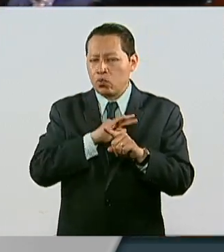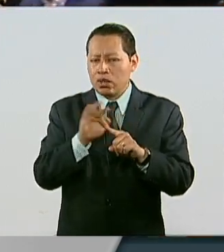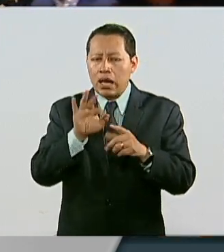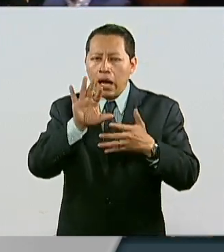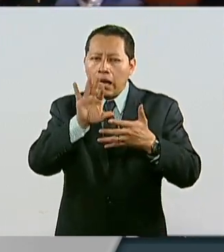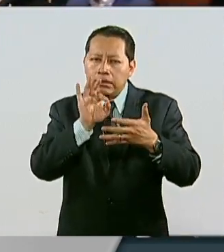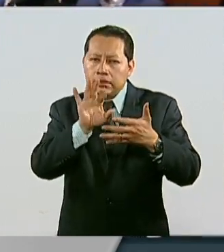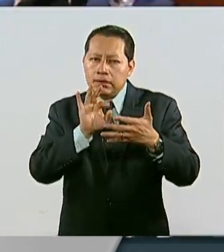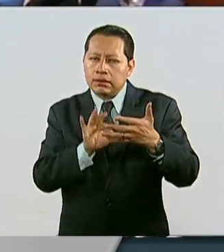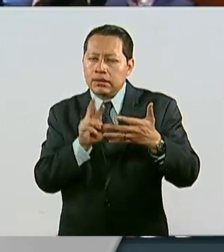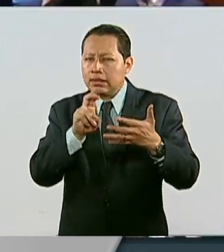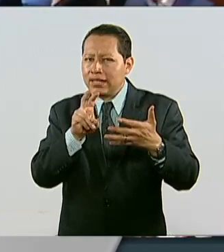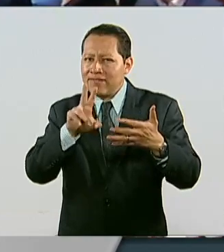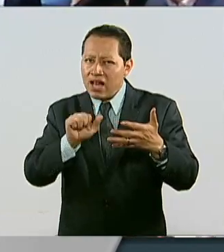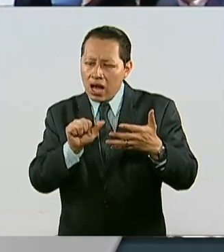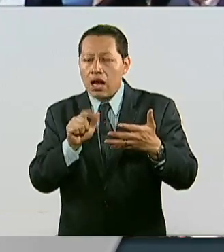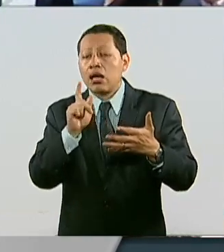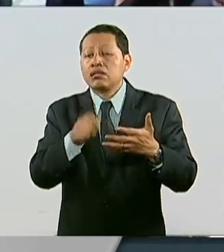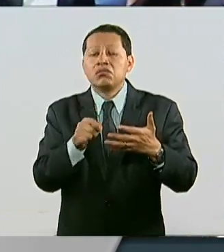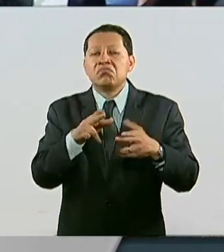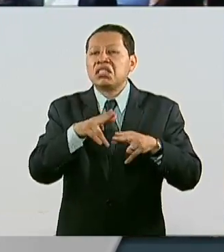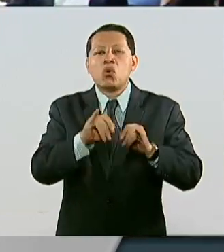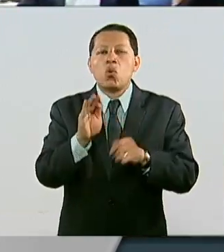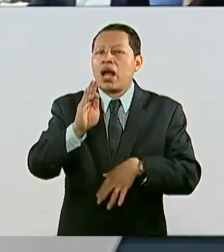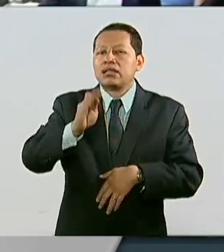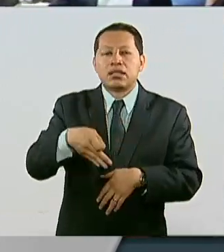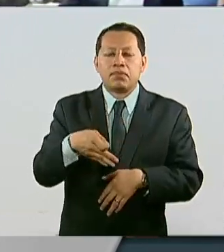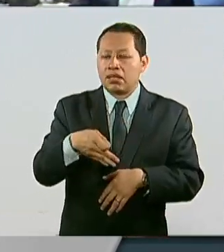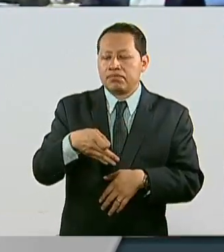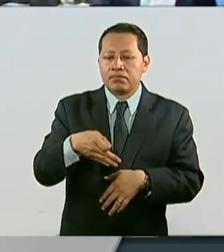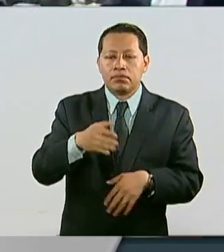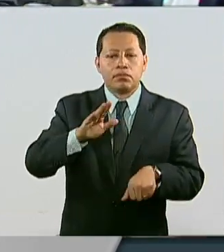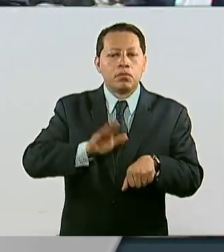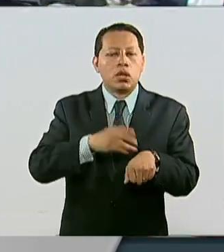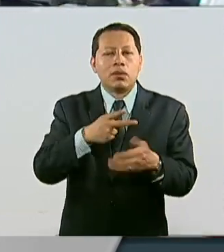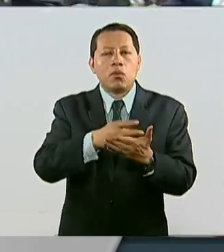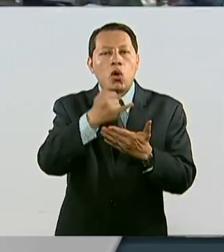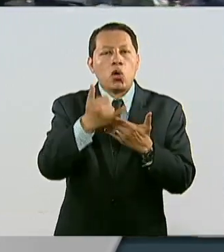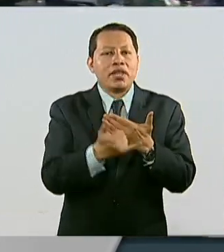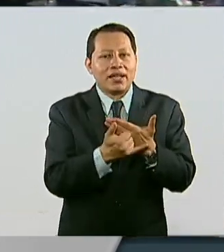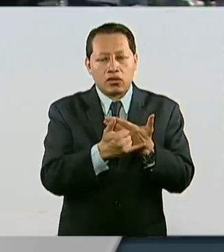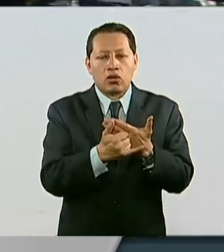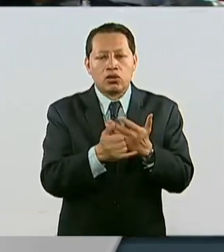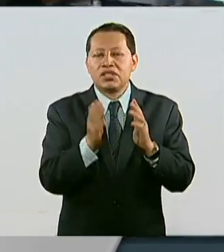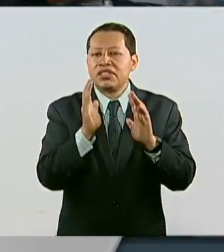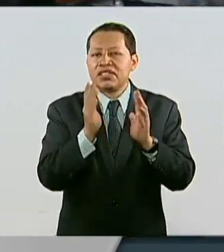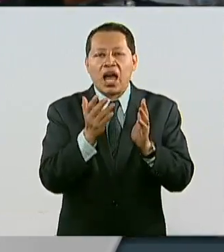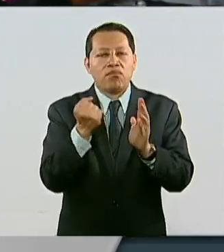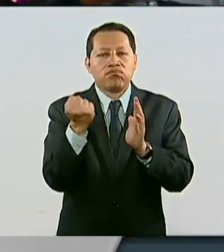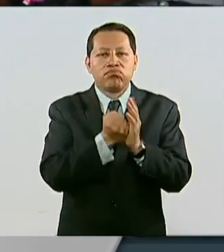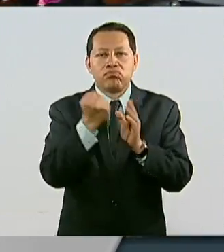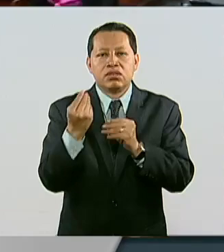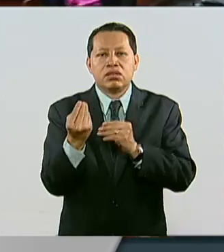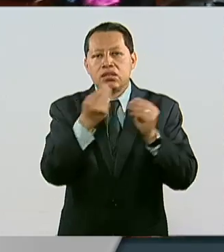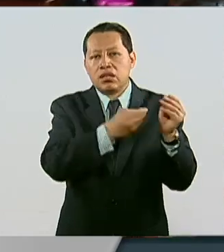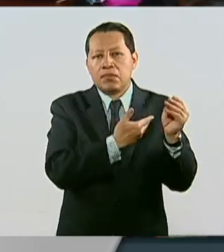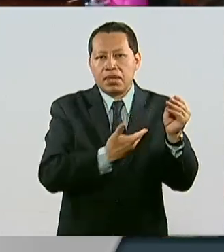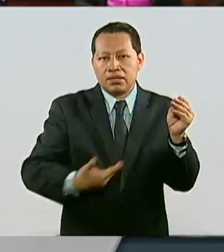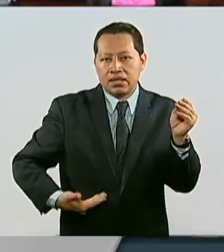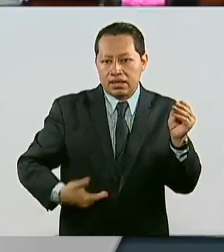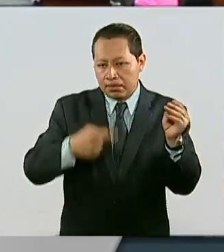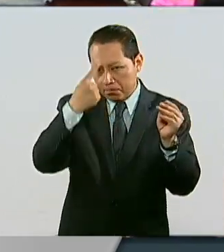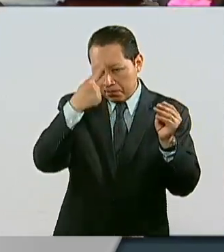reservas al proyecto, de las cuales ninguna fue admitida, por lo que el proyecto de decreto fue ya remitido al Ejecutivo Federal